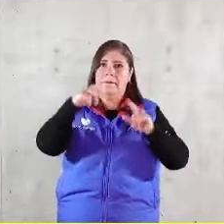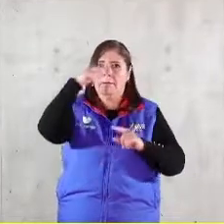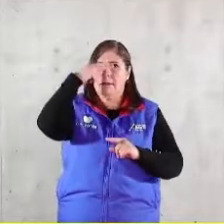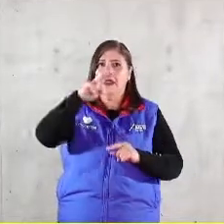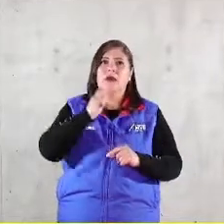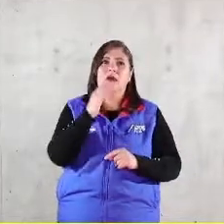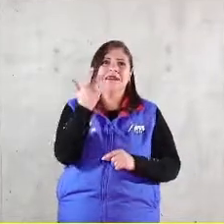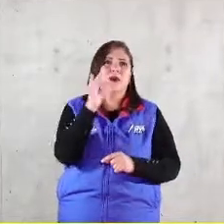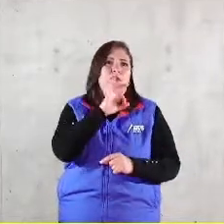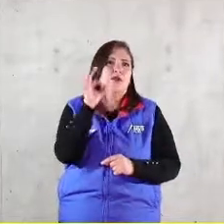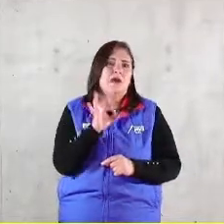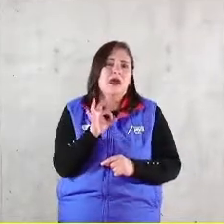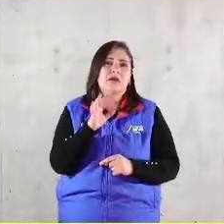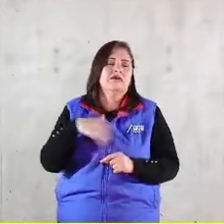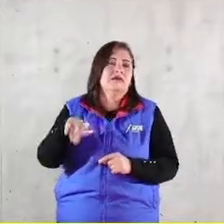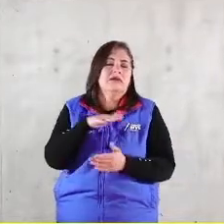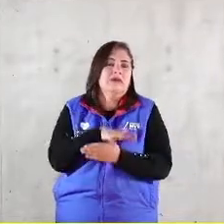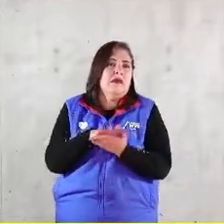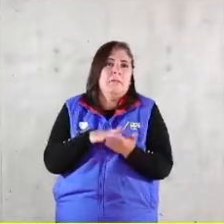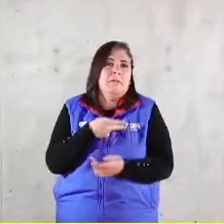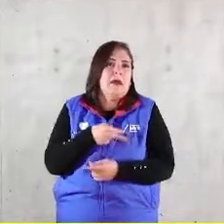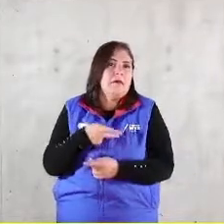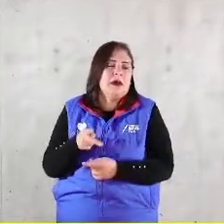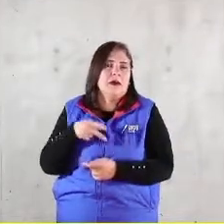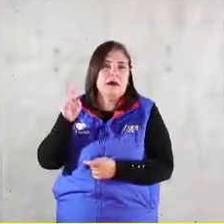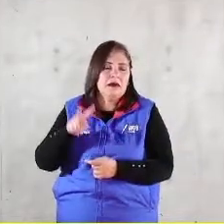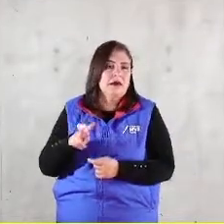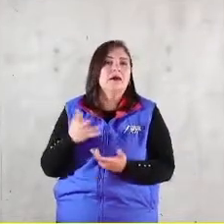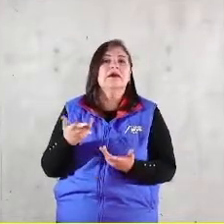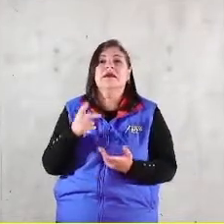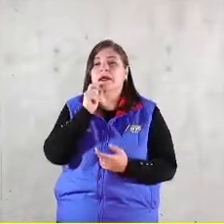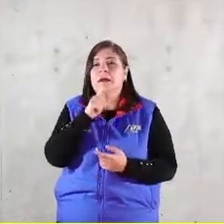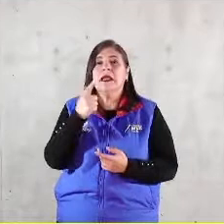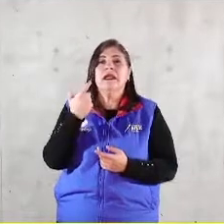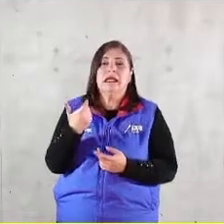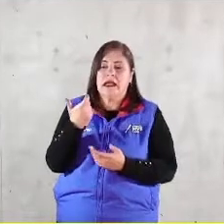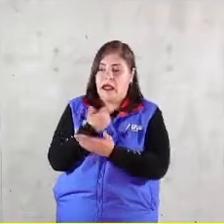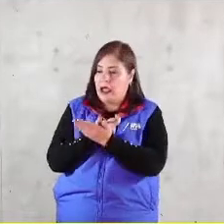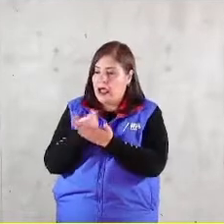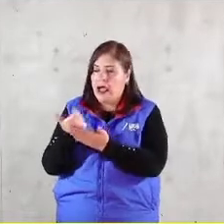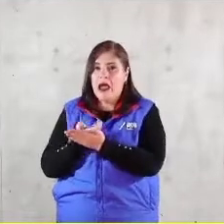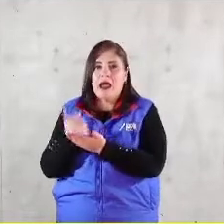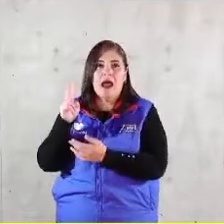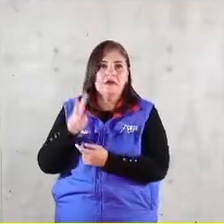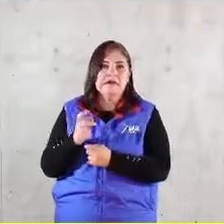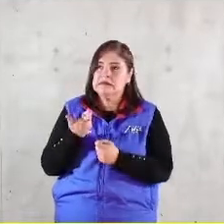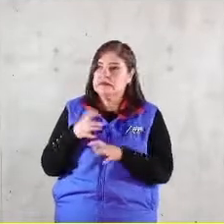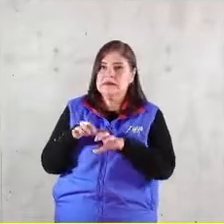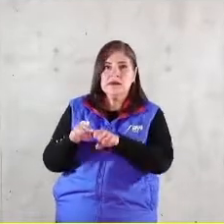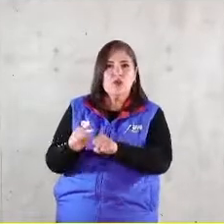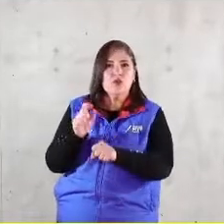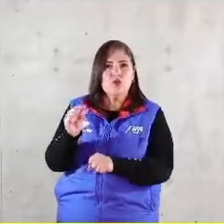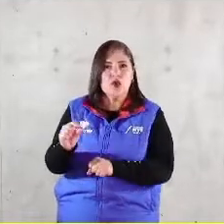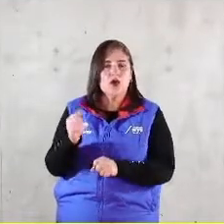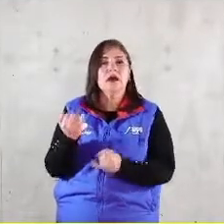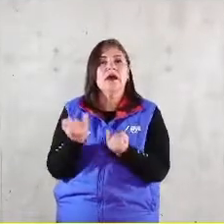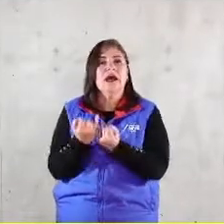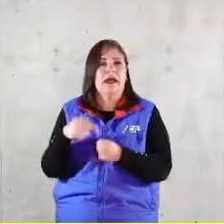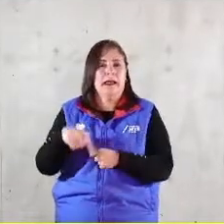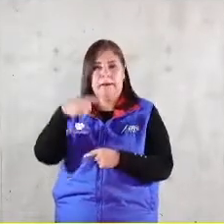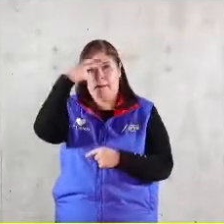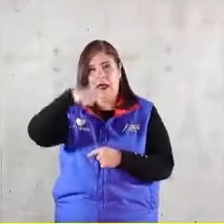de pobreza en sus distintos ámbitos. El poder adquisitivo del salario, lo sabemos. En México llevamos 40 años